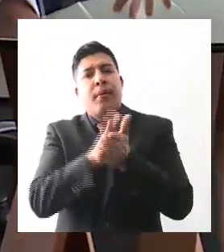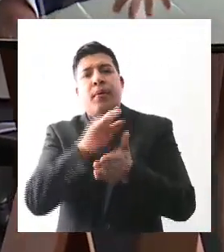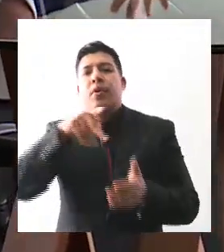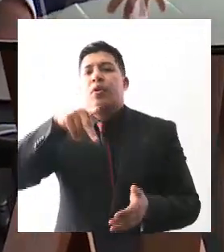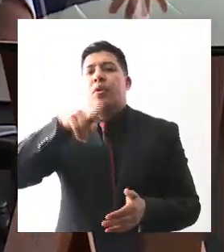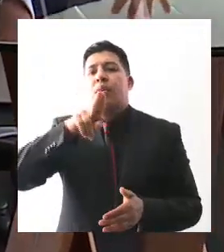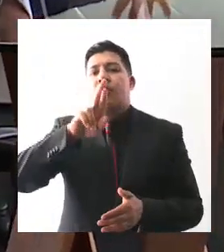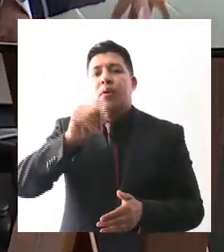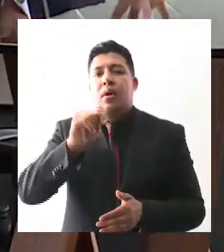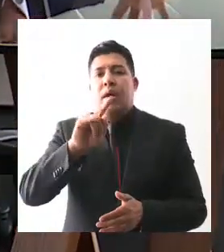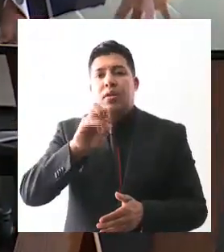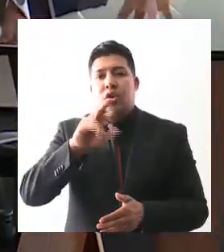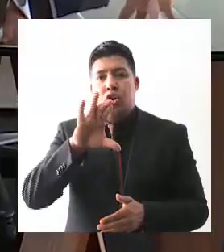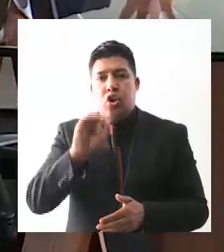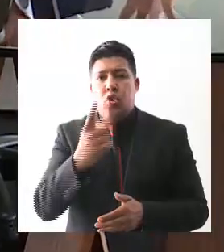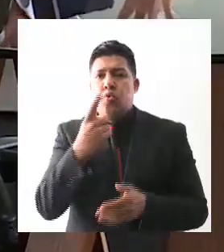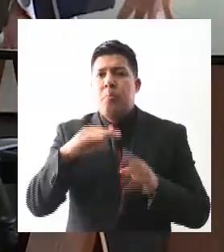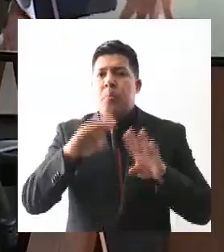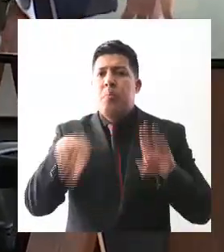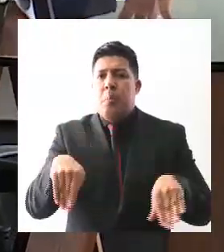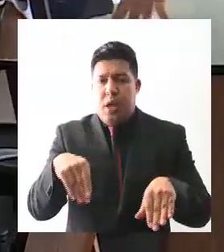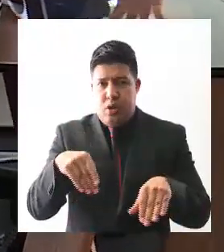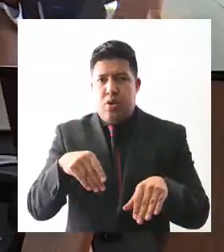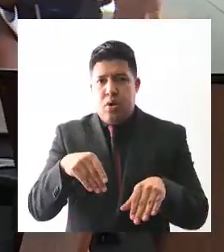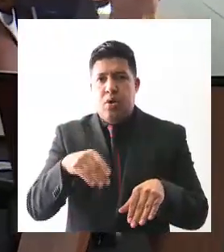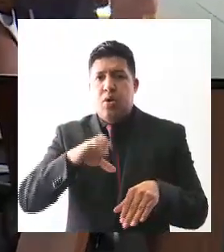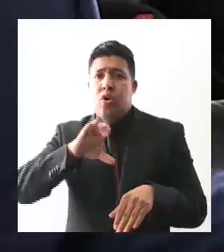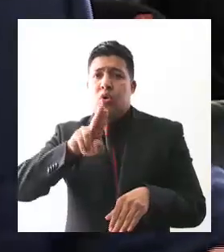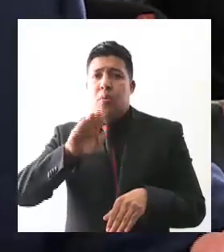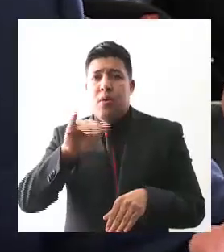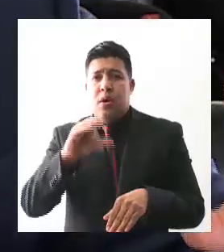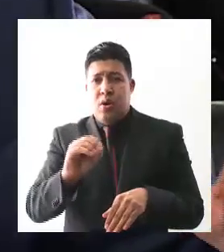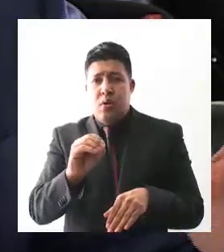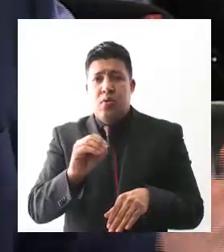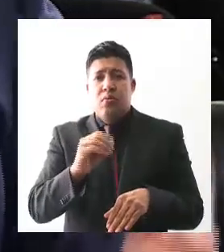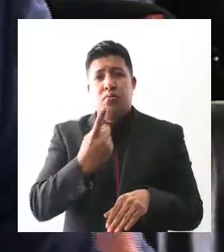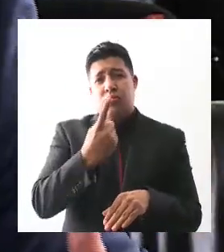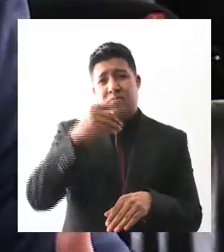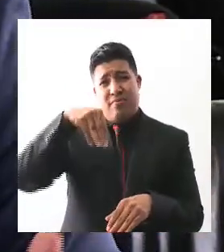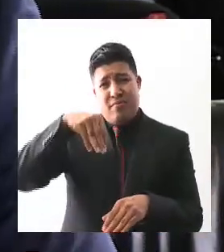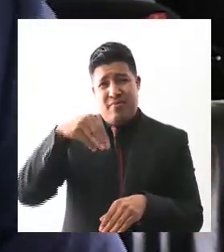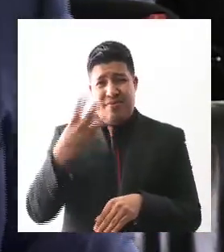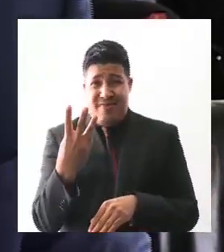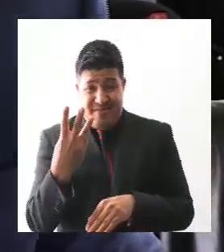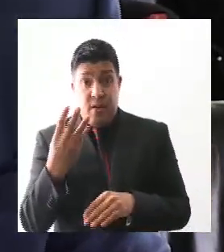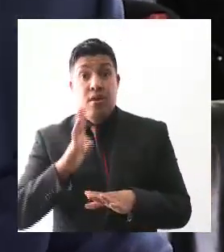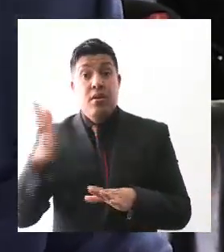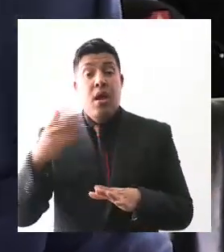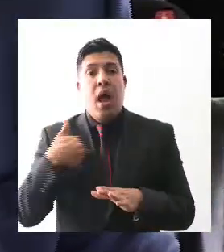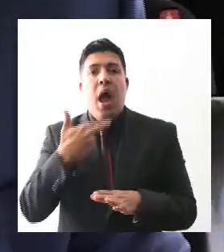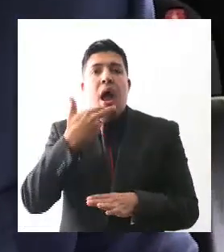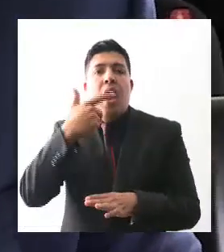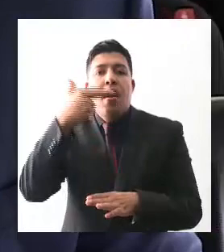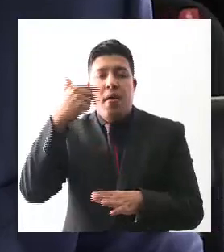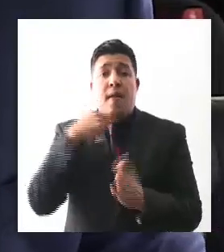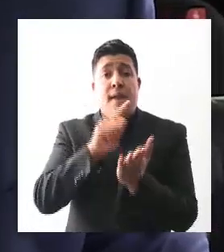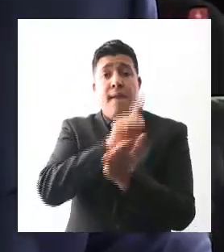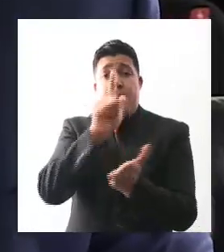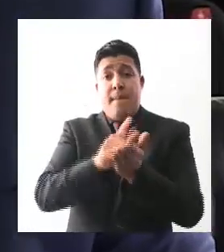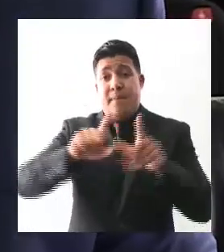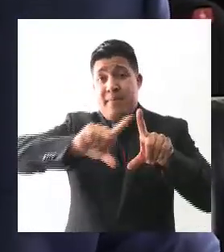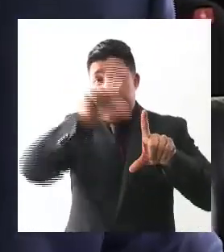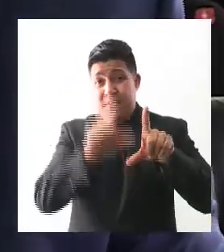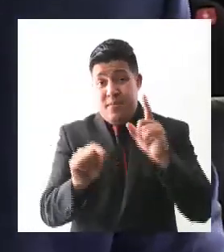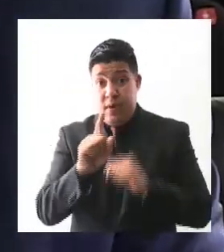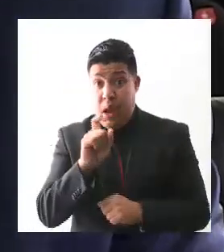cúbico adicional de abasto además de la cuenca es el cumplir en materia reglamentaria la ley nacional de agua así que